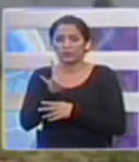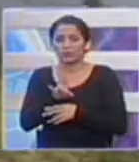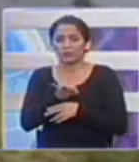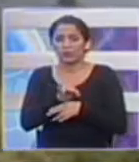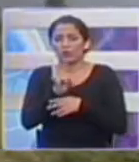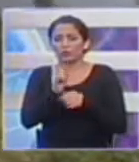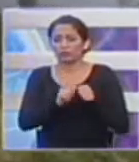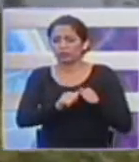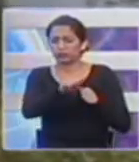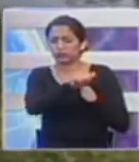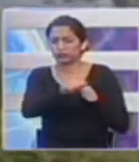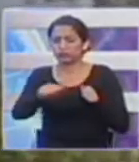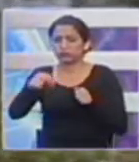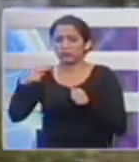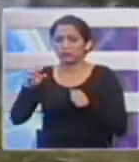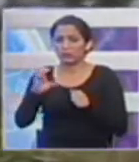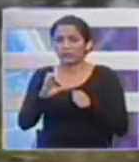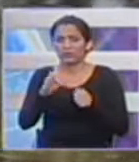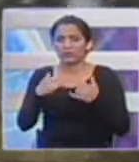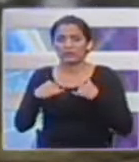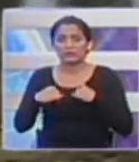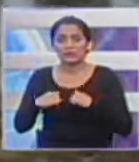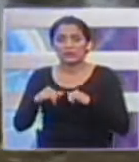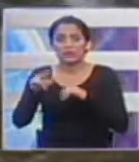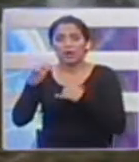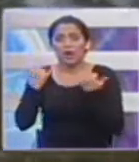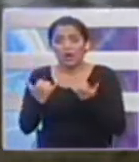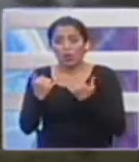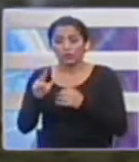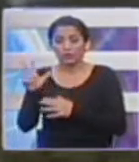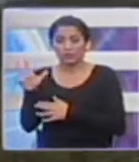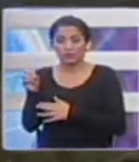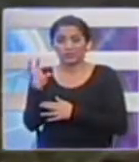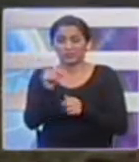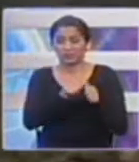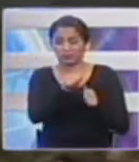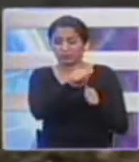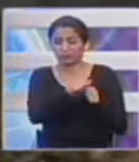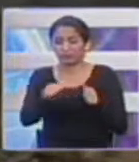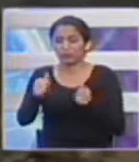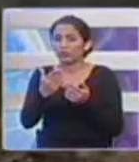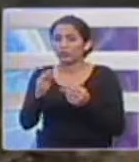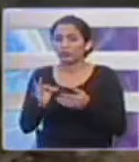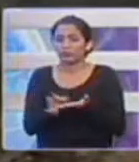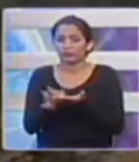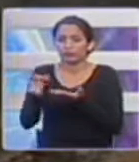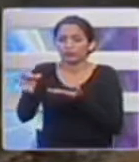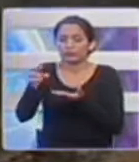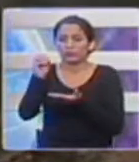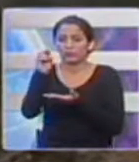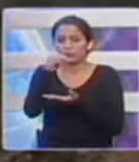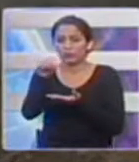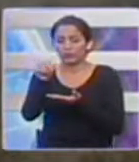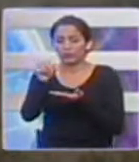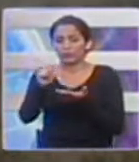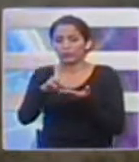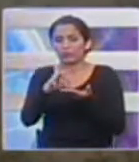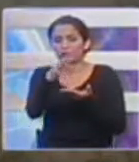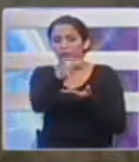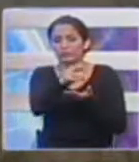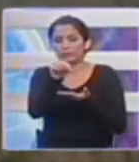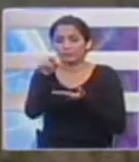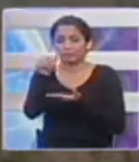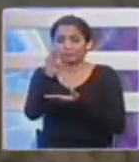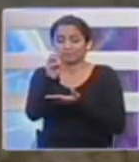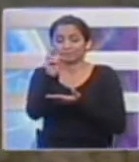últimas 24 horas son 300. La mayor destrucción está en los cantones de Oña y Nabón. Allá los incendios siguen activos.